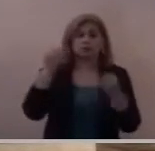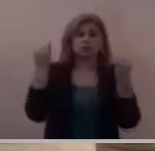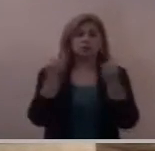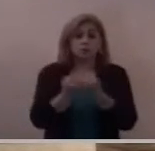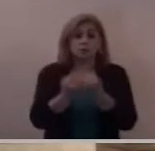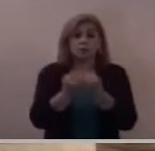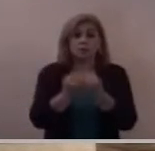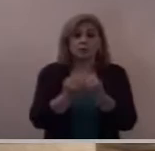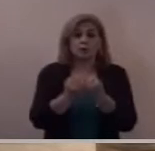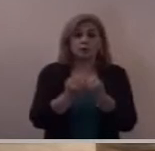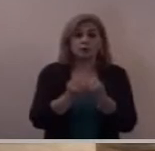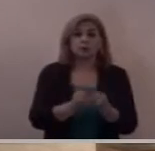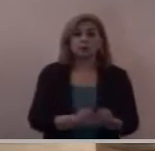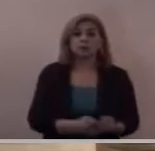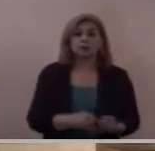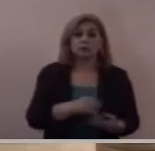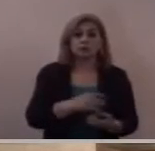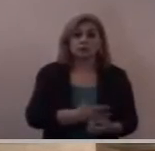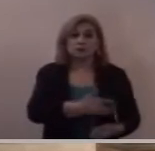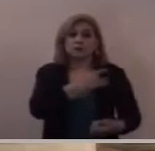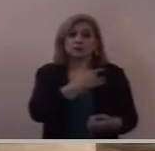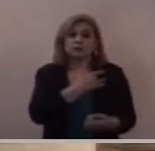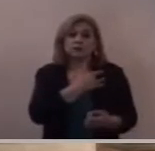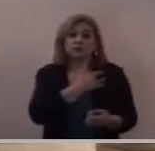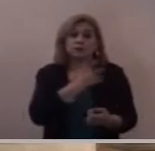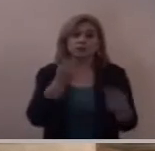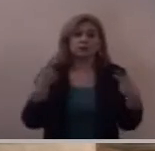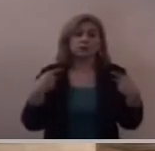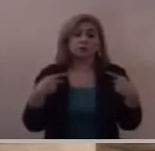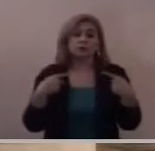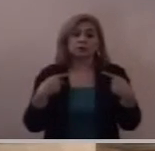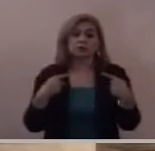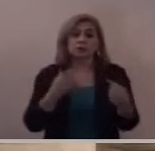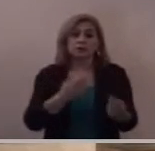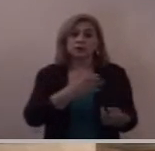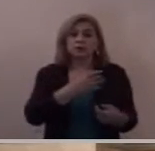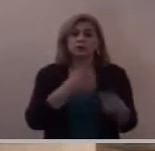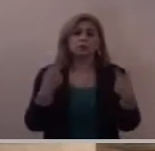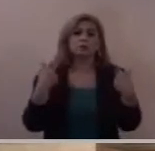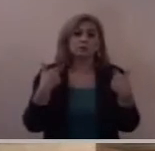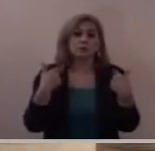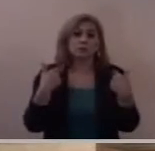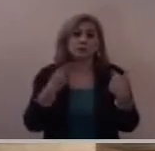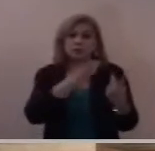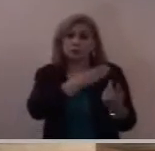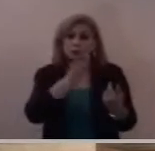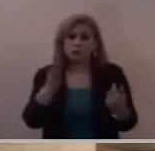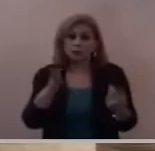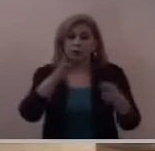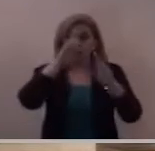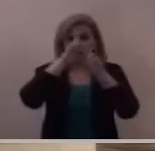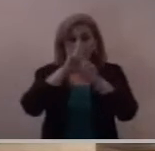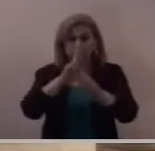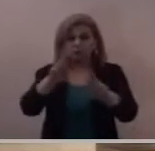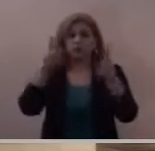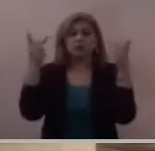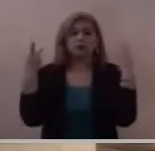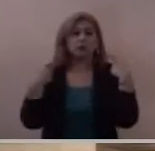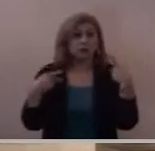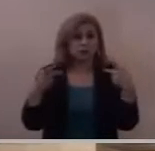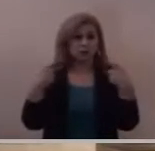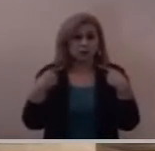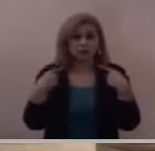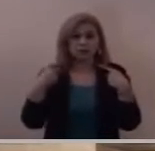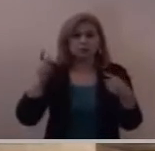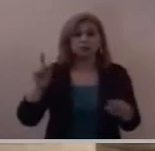tener sentido humanitario de respetar a las personas que están con nosotros y el